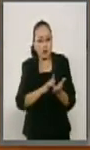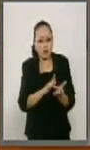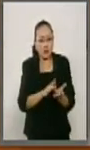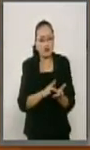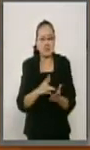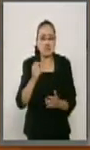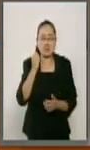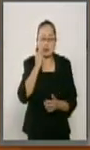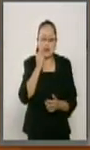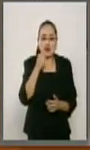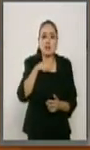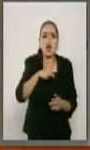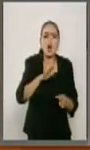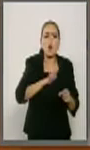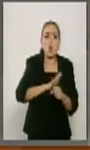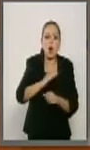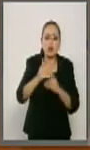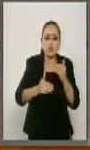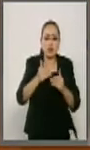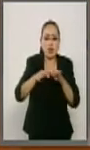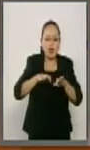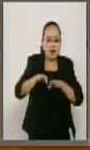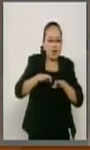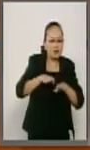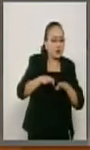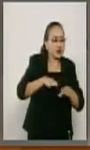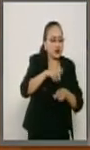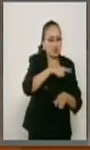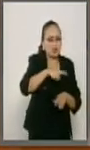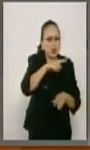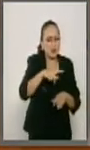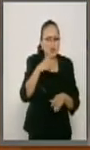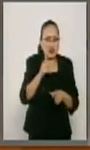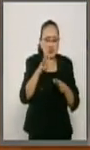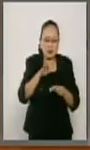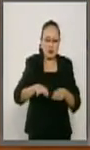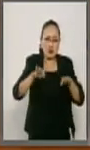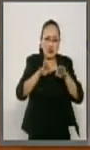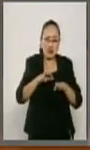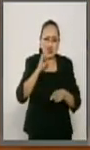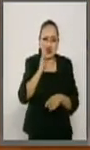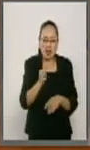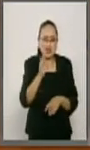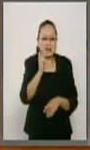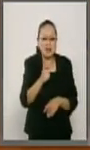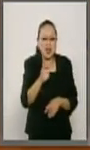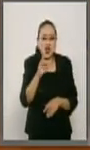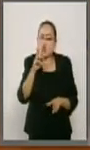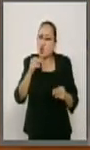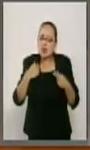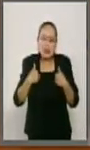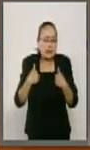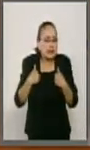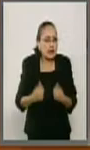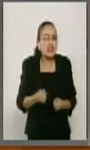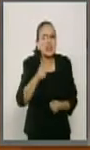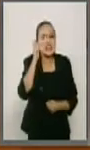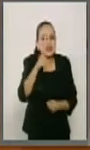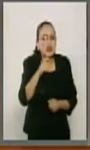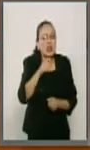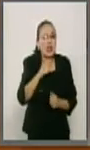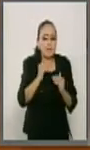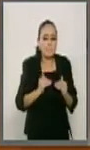a la medianía de sus méritos, no entienden la trascendencia de ser ministro de la Suprema Corte de